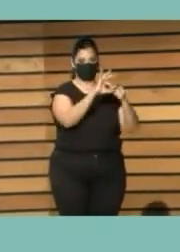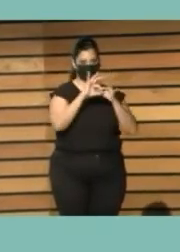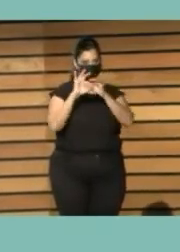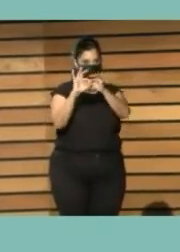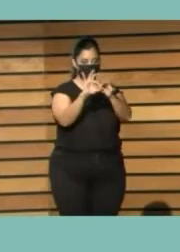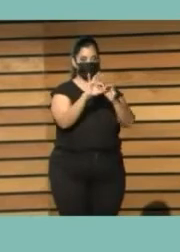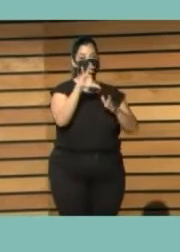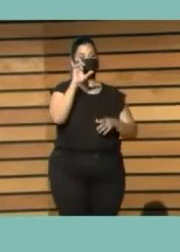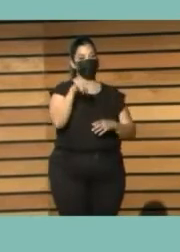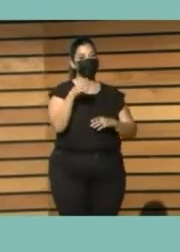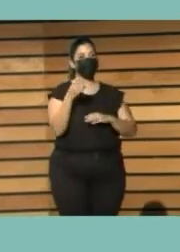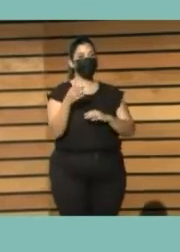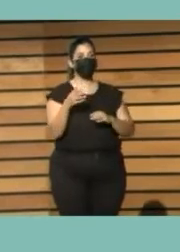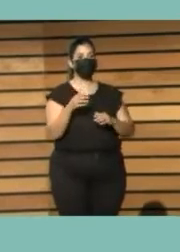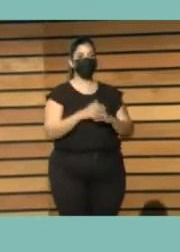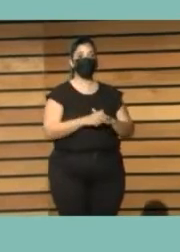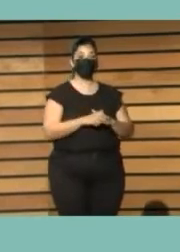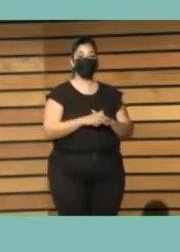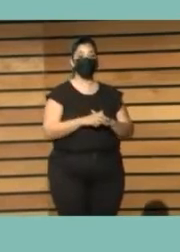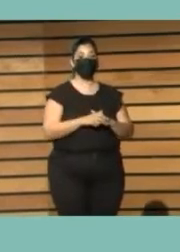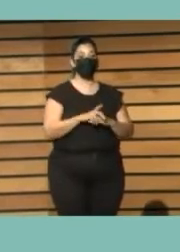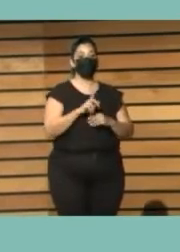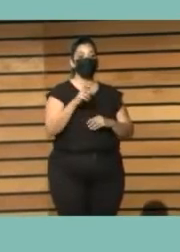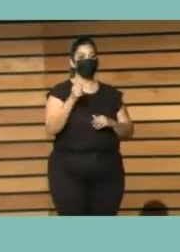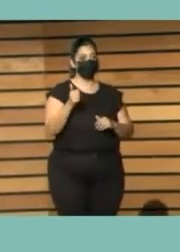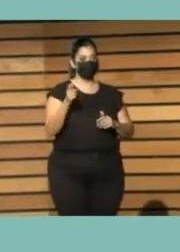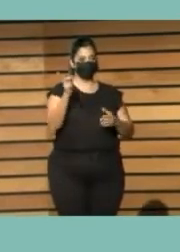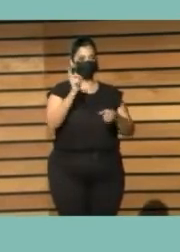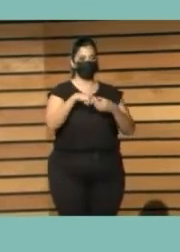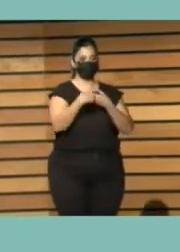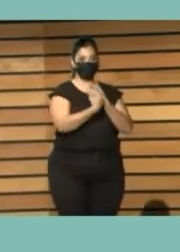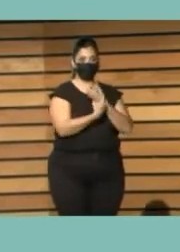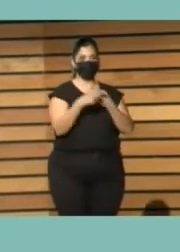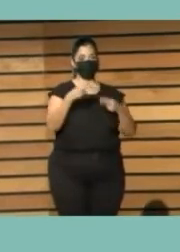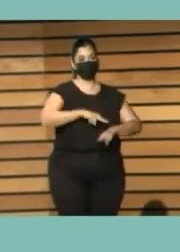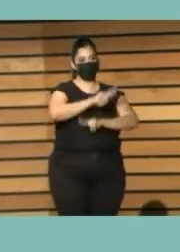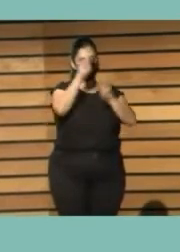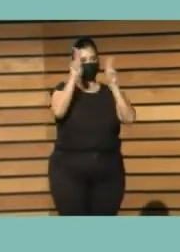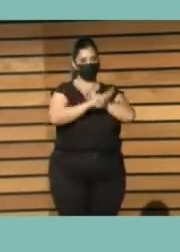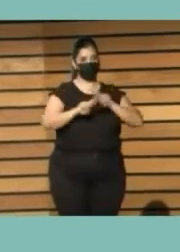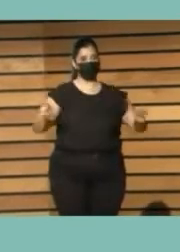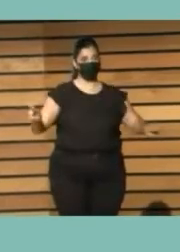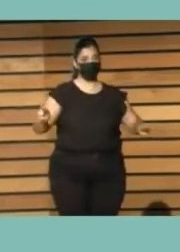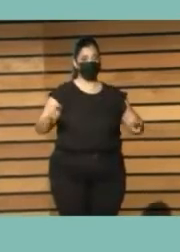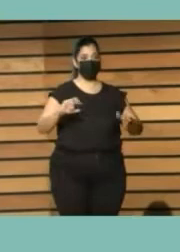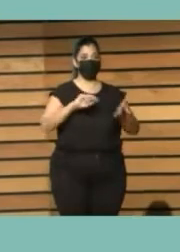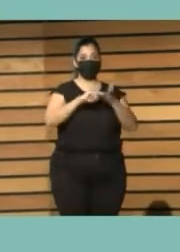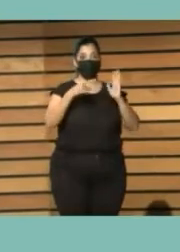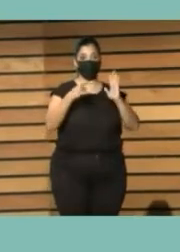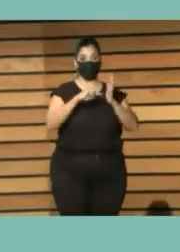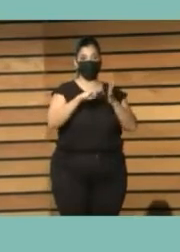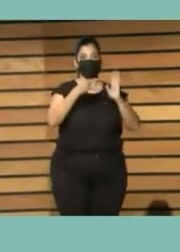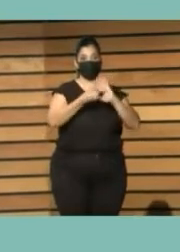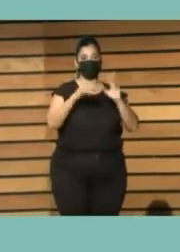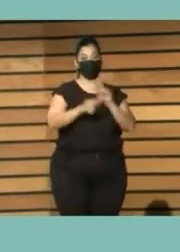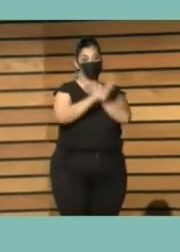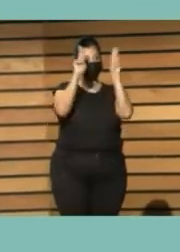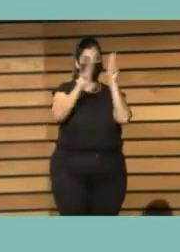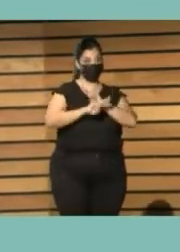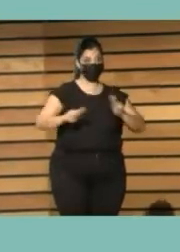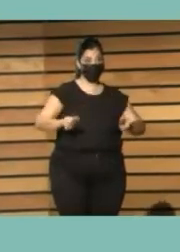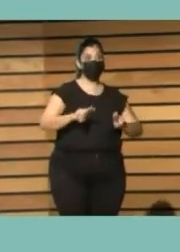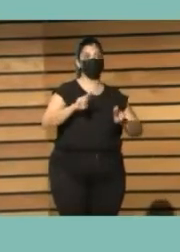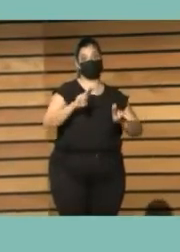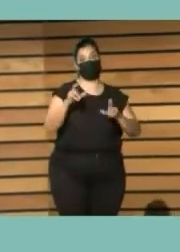otras iniciativas, destaca su participación en proyectos internacionales con los que la Biblioteca de Arucas ha sido pionera en el ámbito